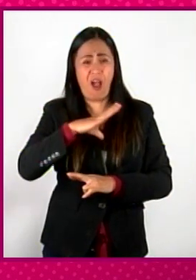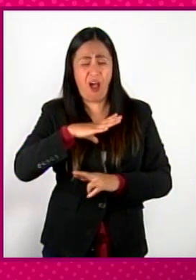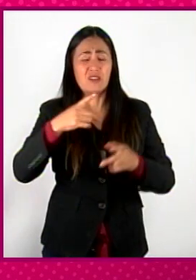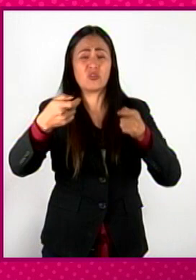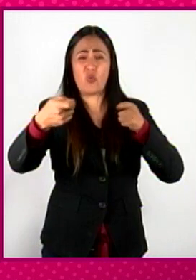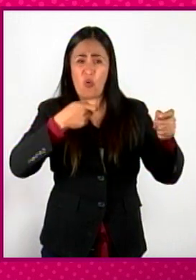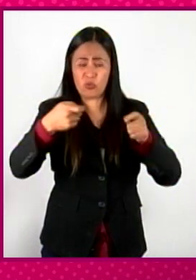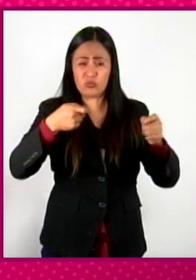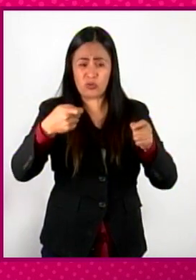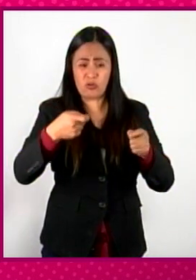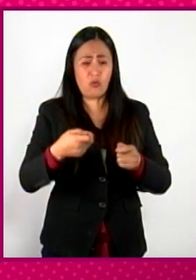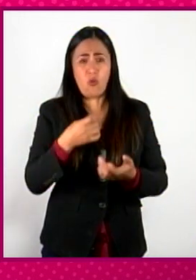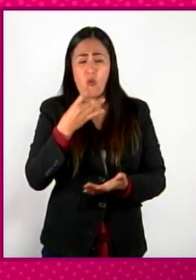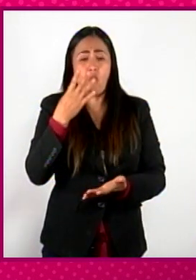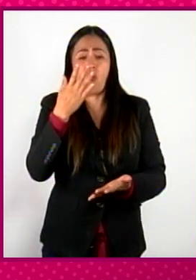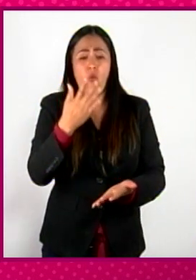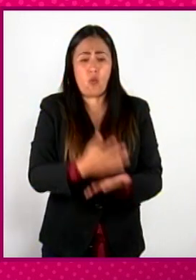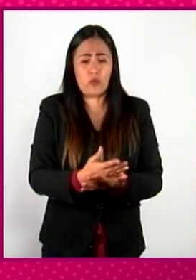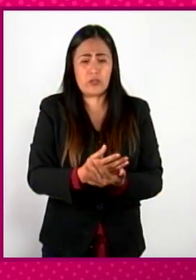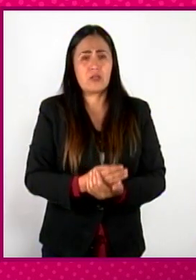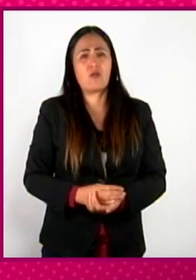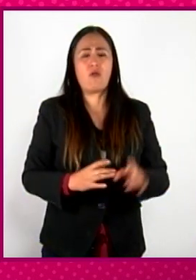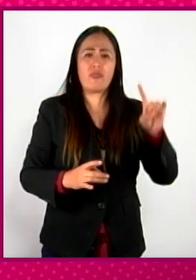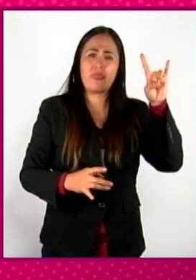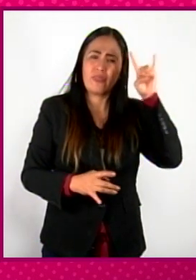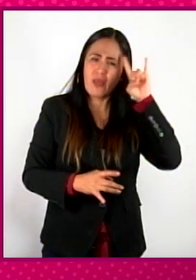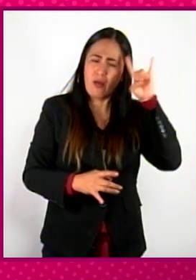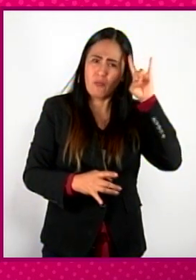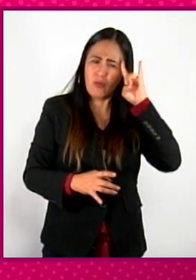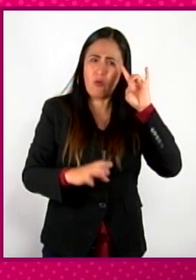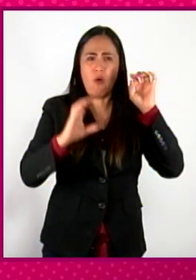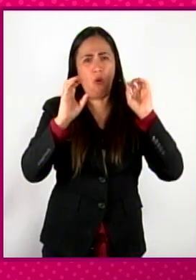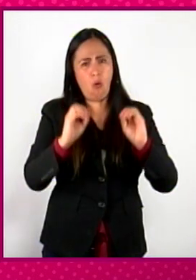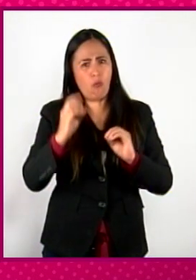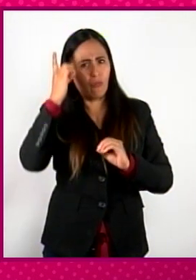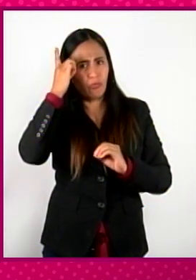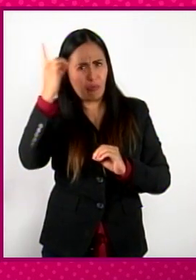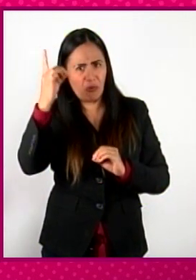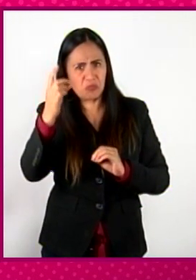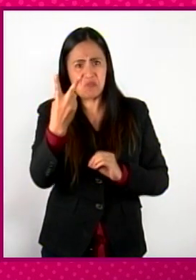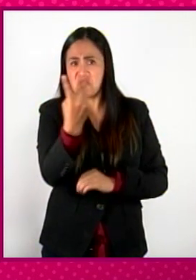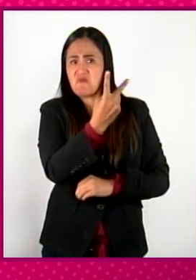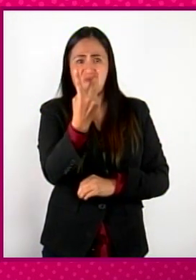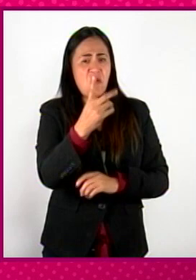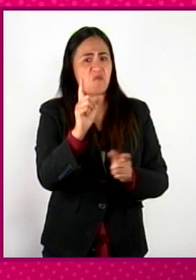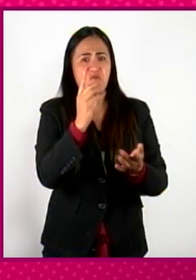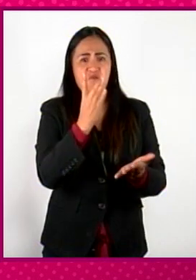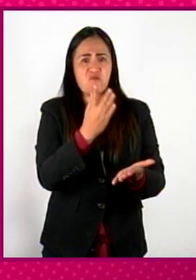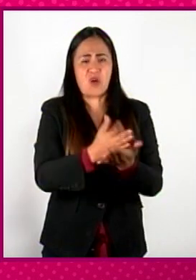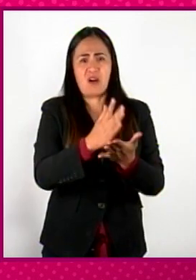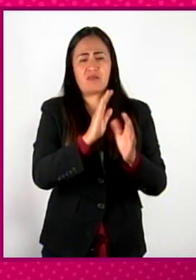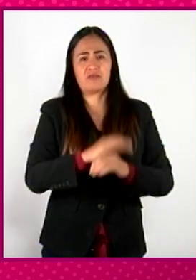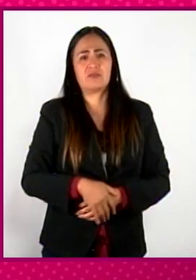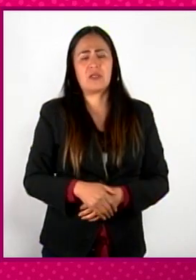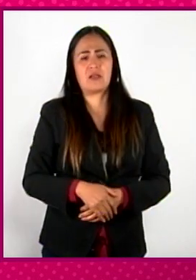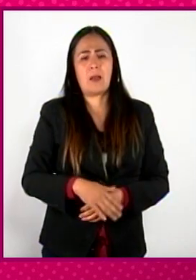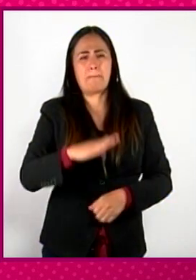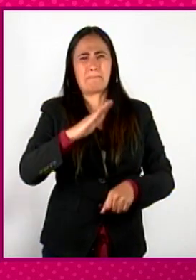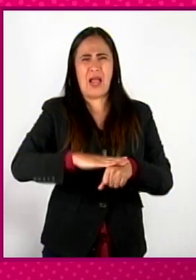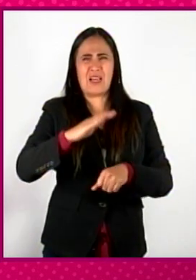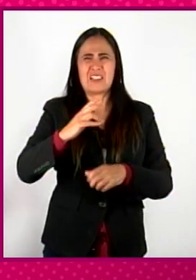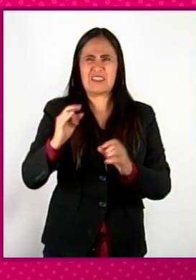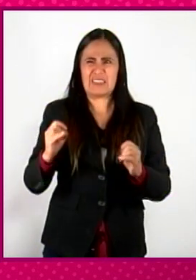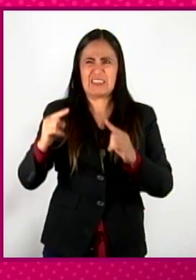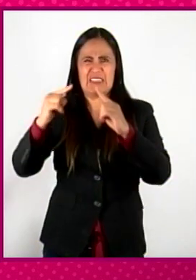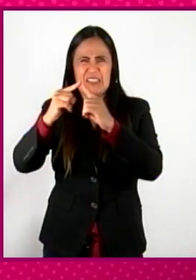y solo predominan dos, o el diablo o Dios, ¿no? Y entonces hablar más, mal de la iglesia era